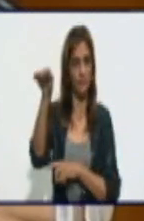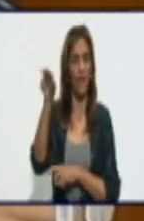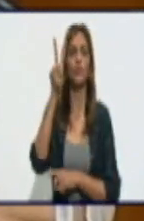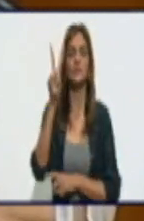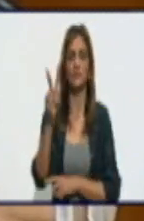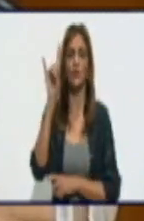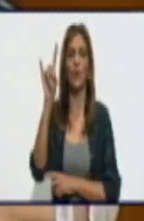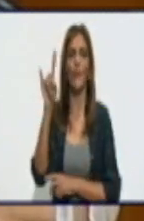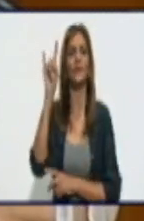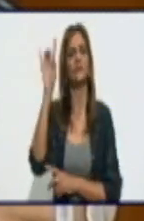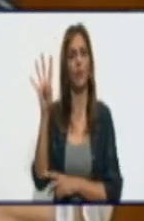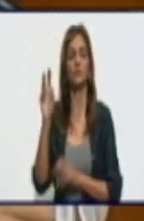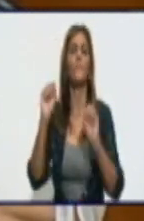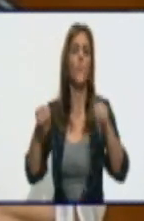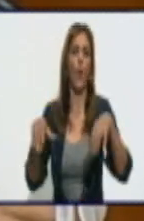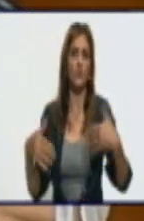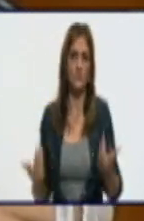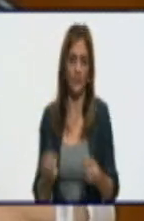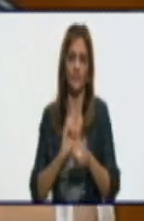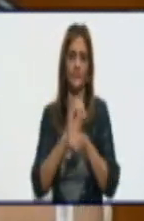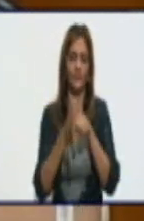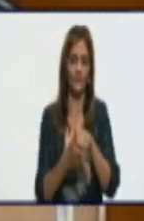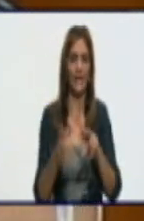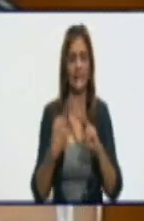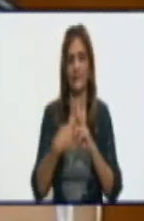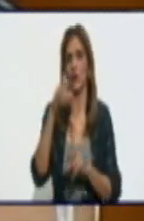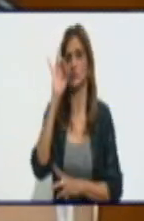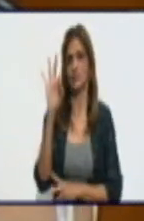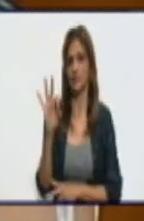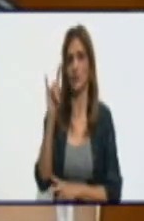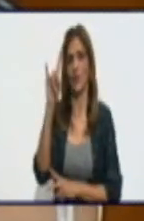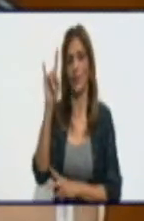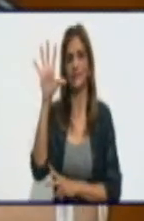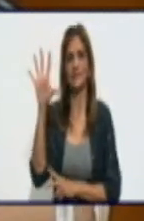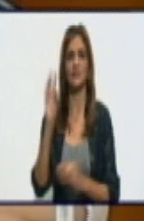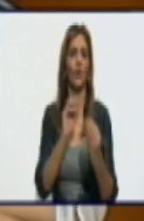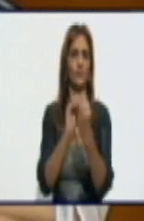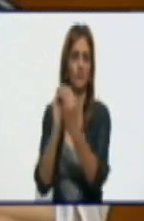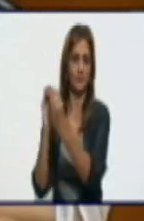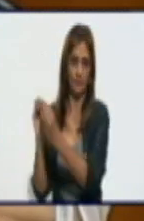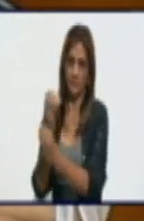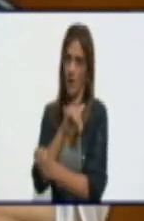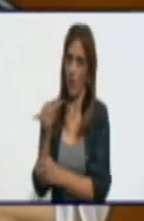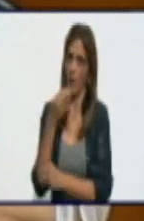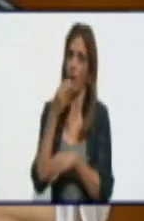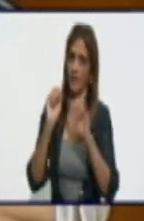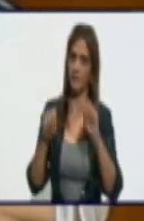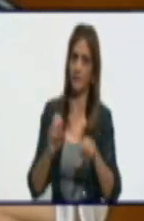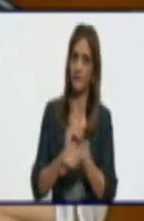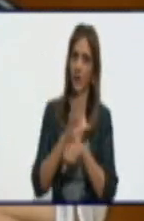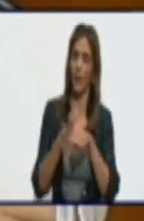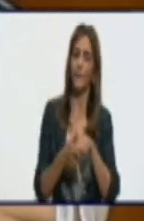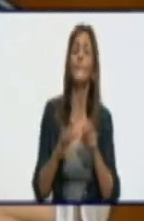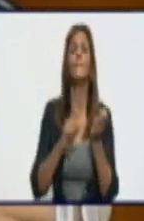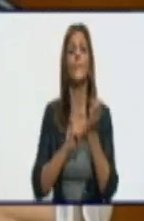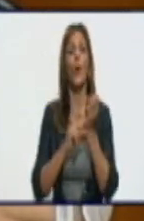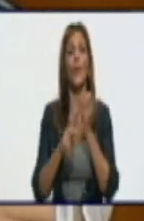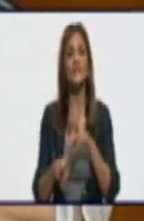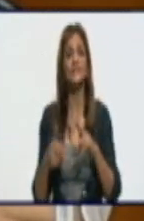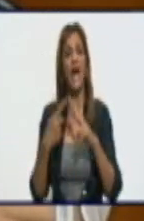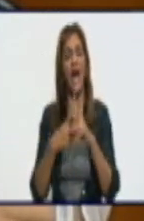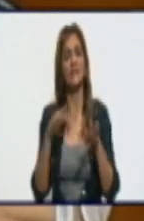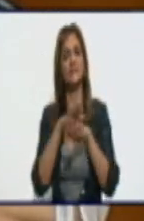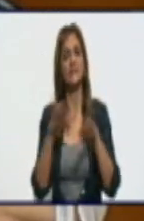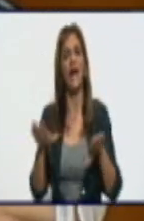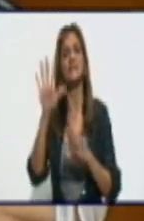294 sospechosos y 885 por concepto de contacto. La provincia acumula ya un total de